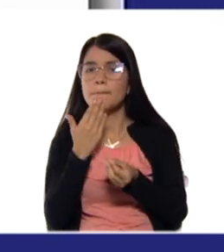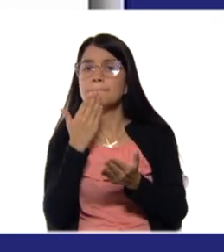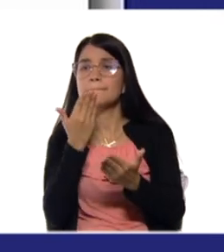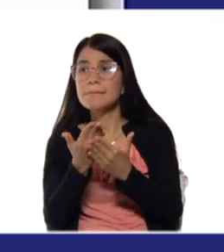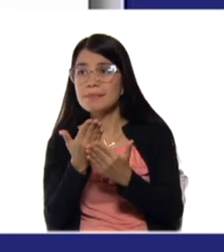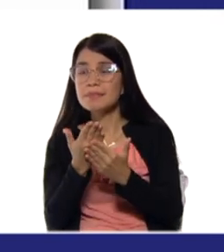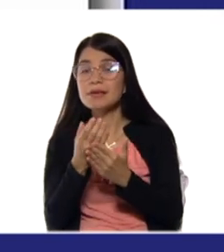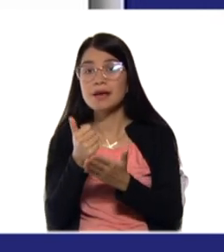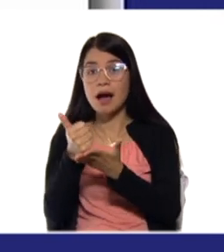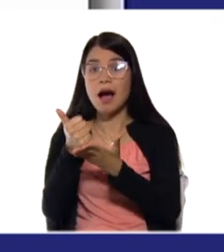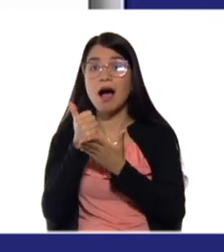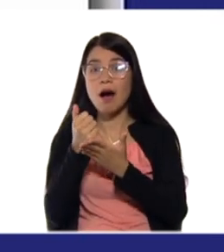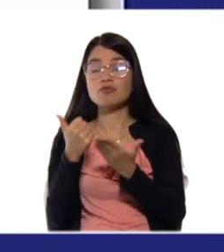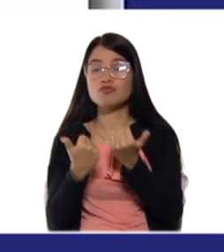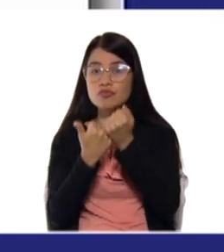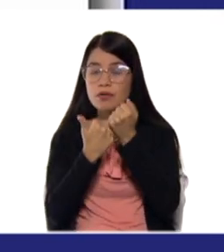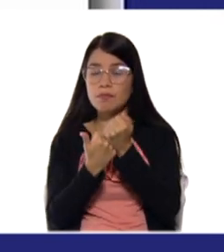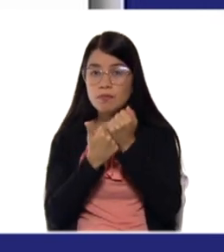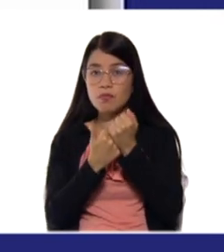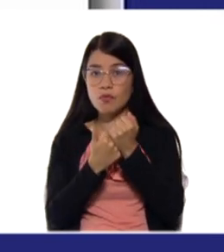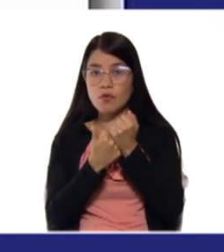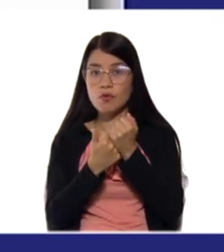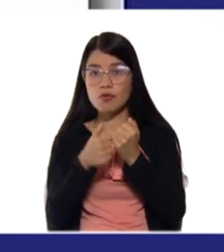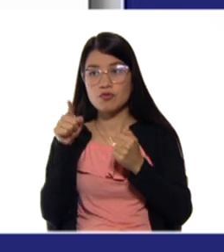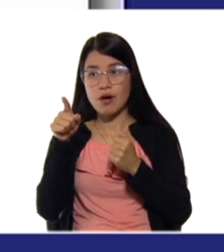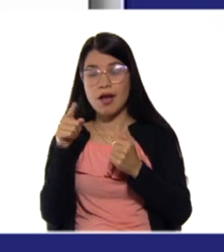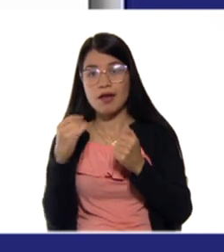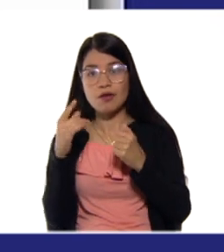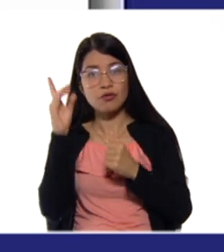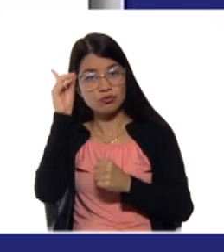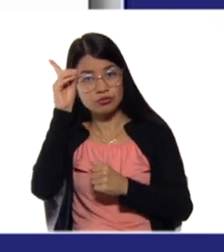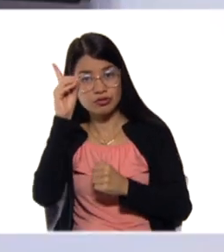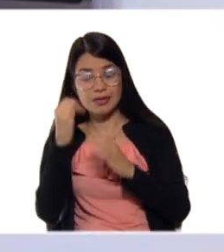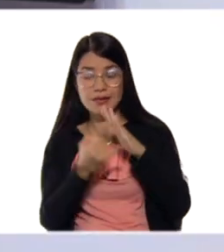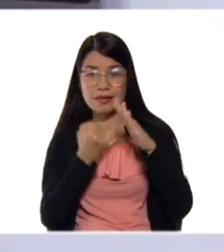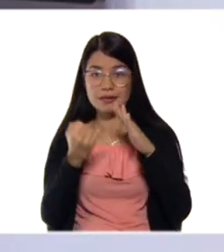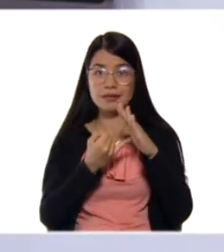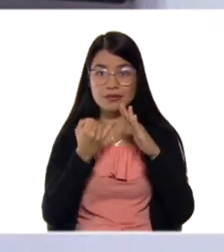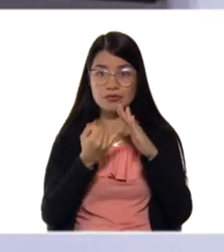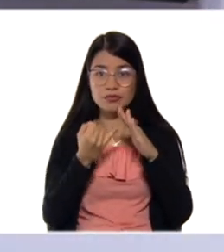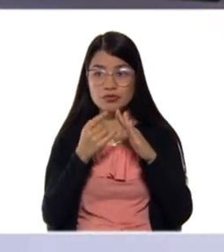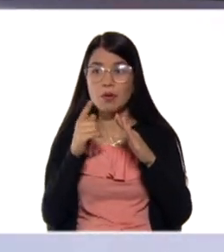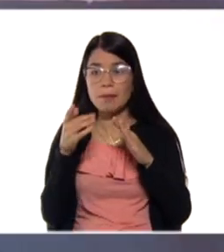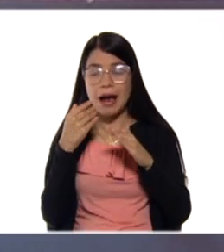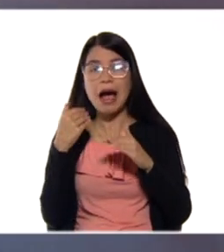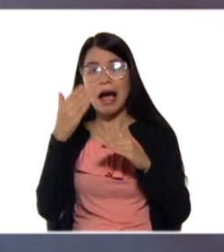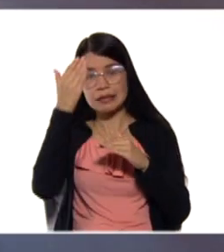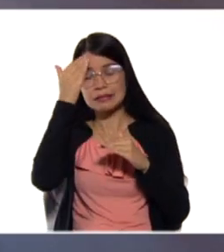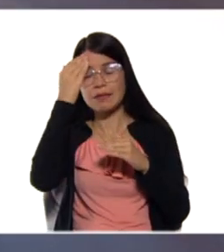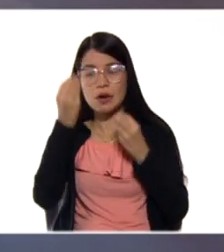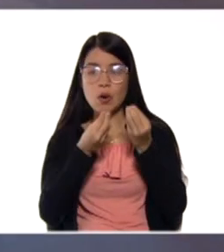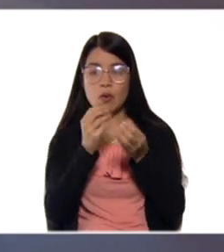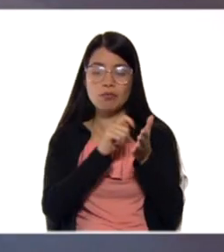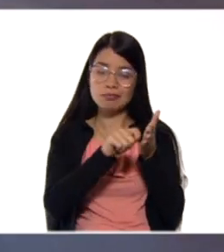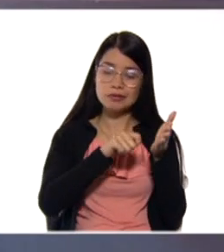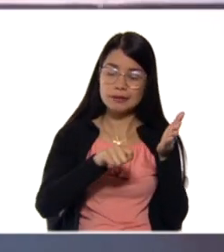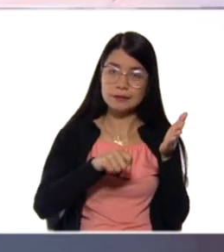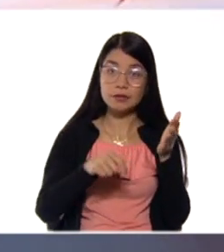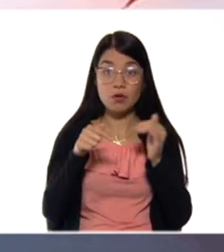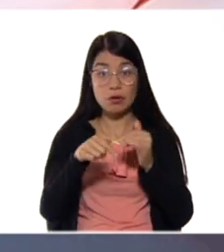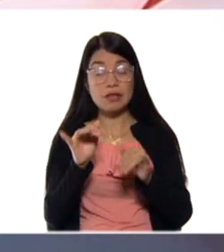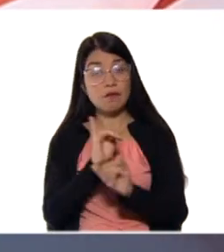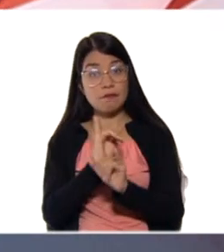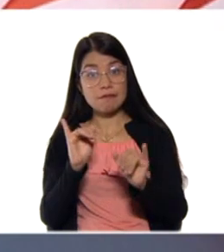los instructores de los talleres de educación laboral para la elaboración de este registro. Y con esto ya nos